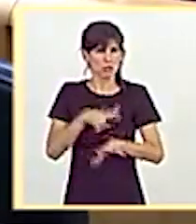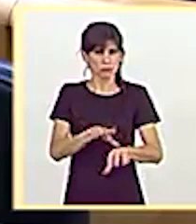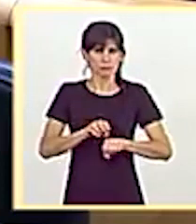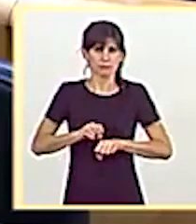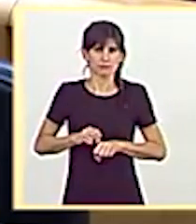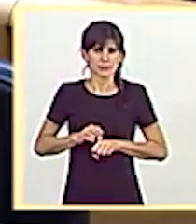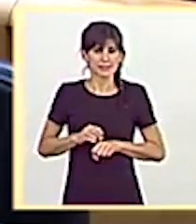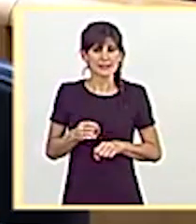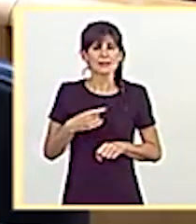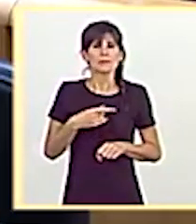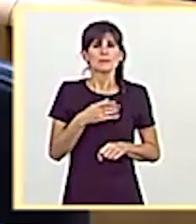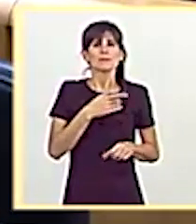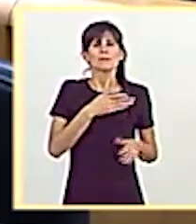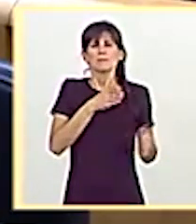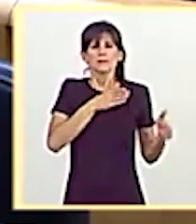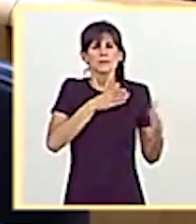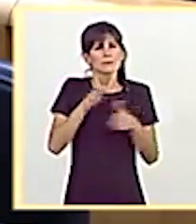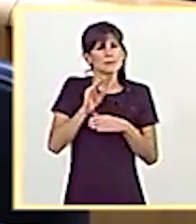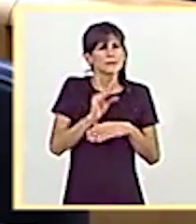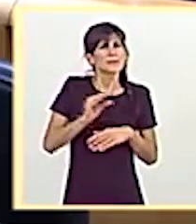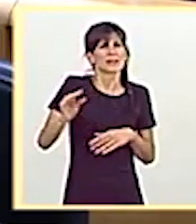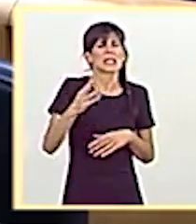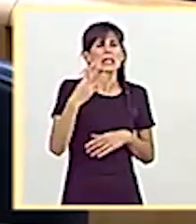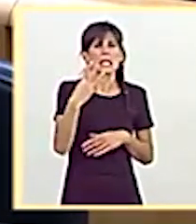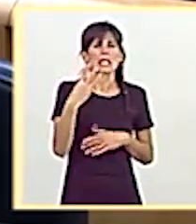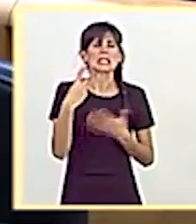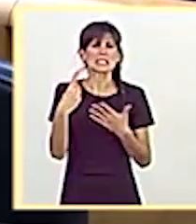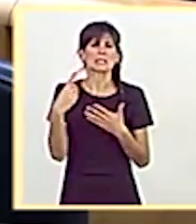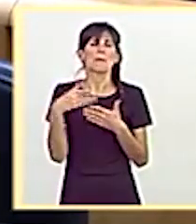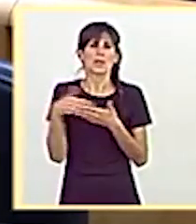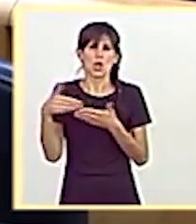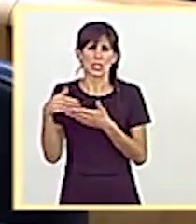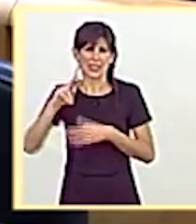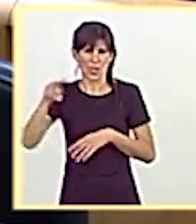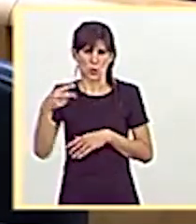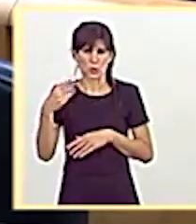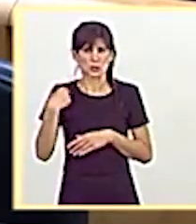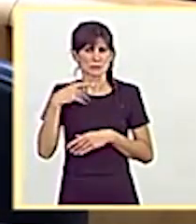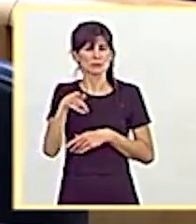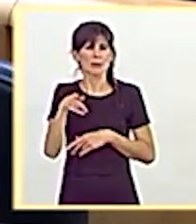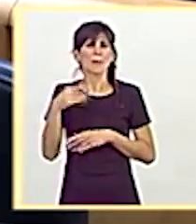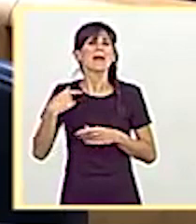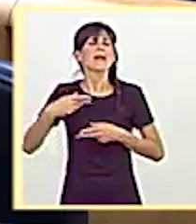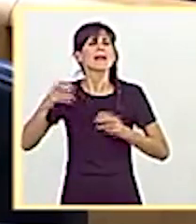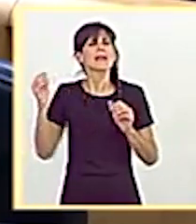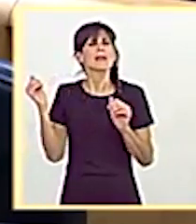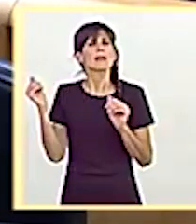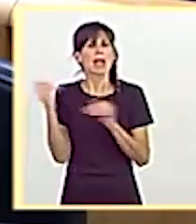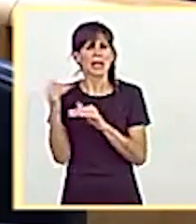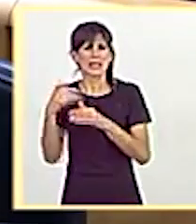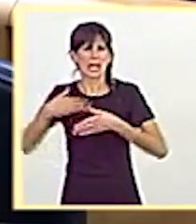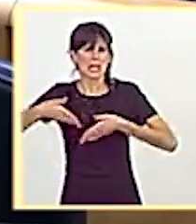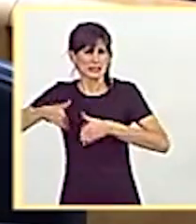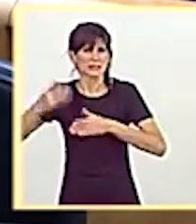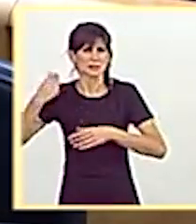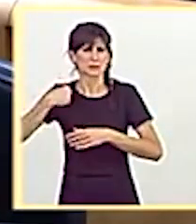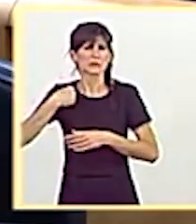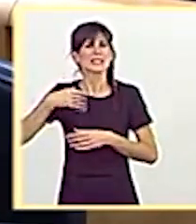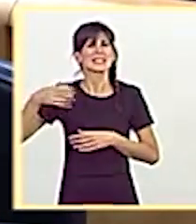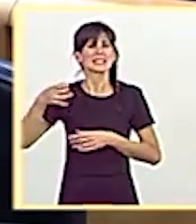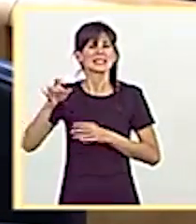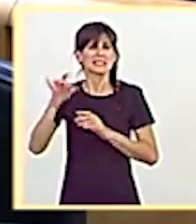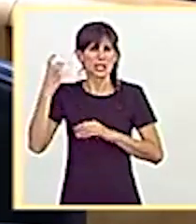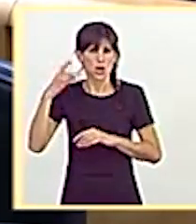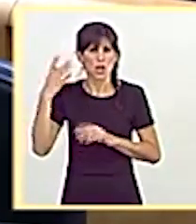hemos destinado cerca de 36 millones de euros a las carteras en Girona. En concreto, hemos realizado importantes avances en la Nacional 2 en